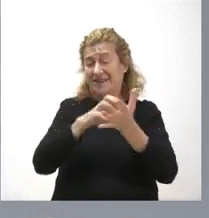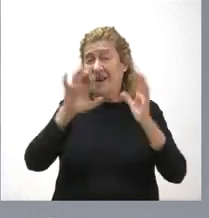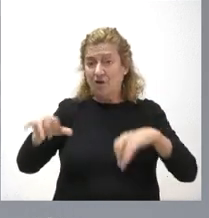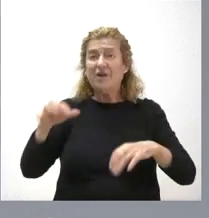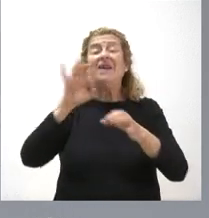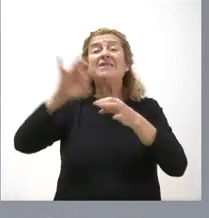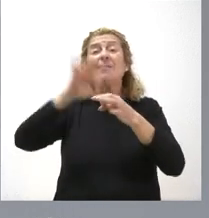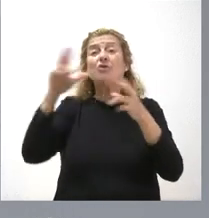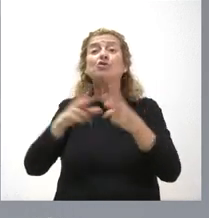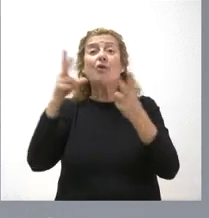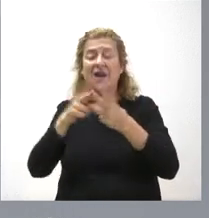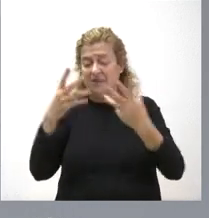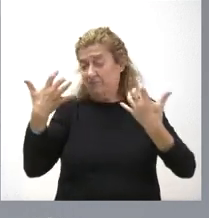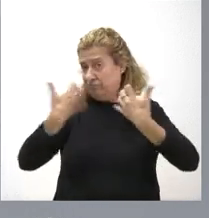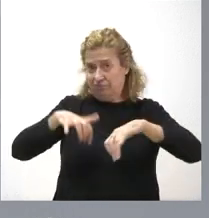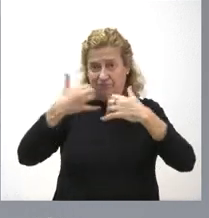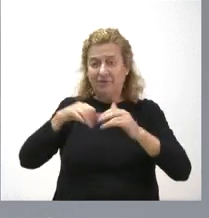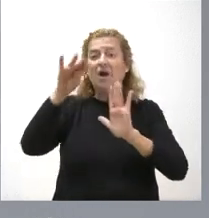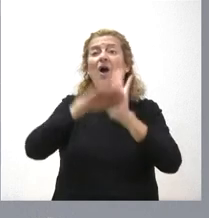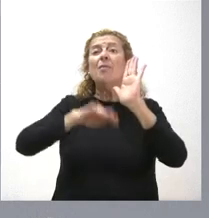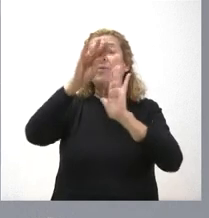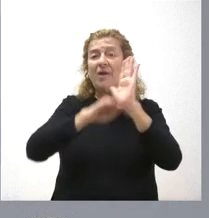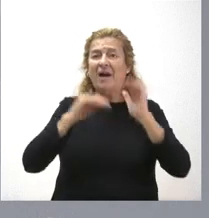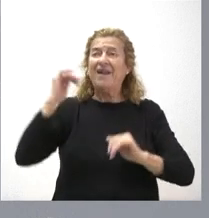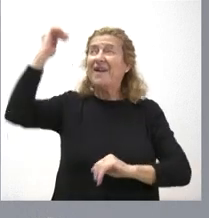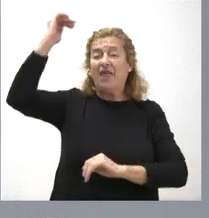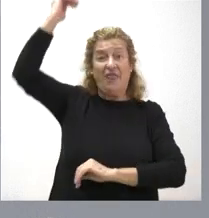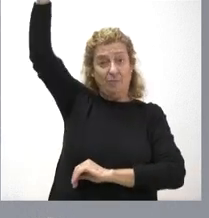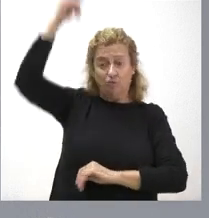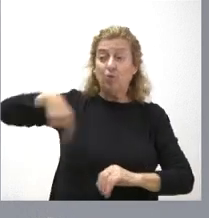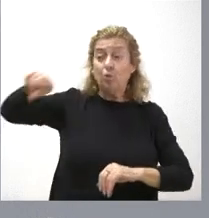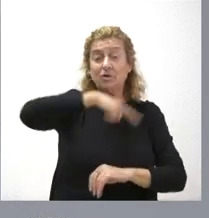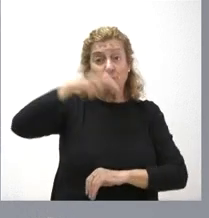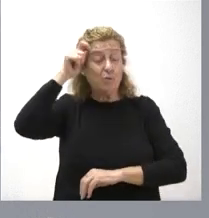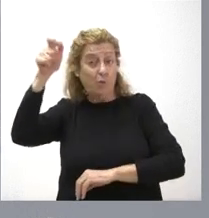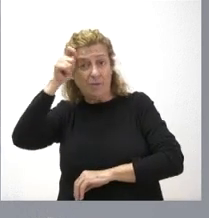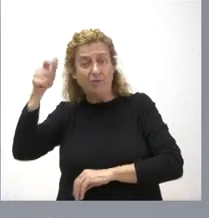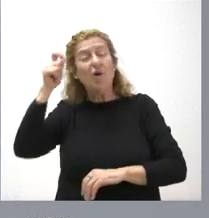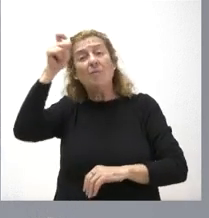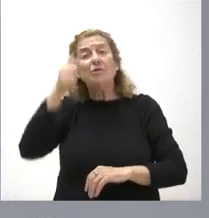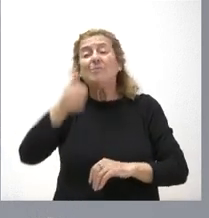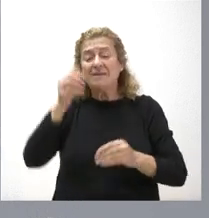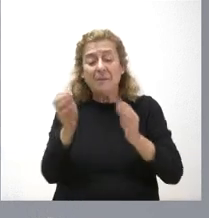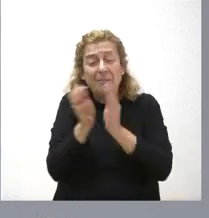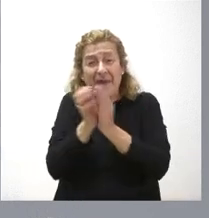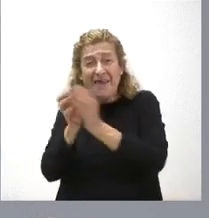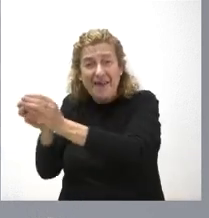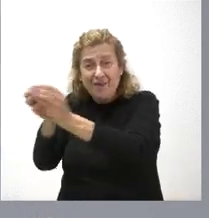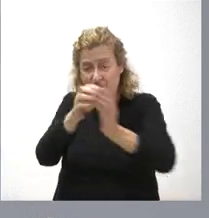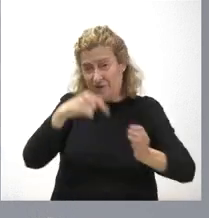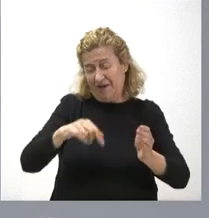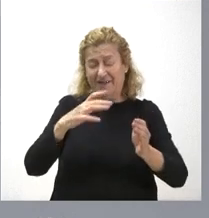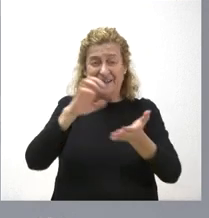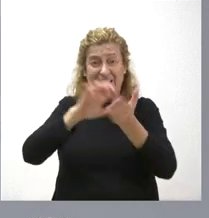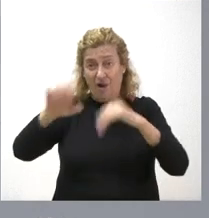sociales que ponen en marcha el programa Crecemos en nuestros pueblos, en los pueblos más pequeñitos de esta comunidad.